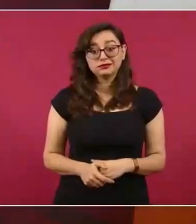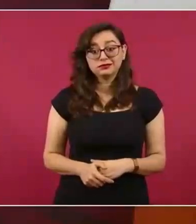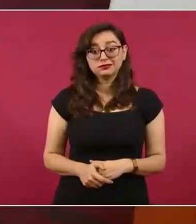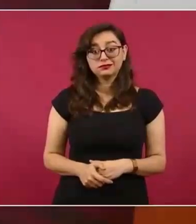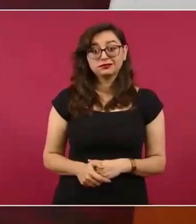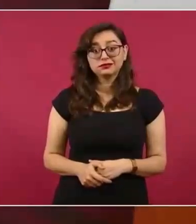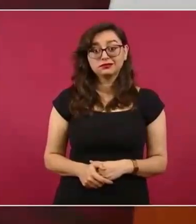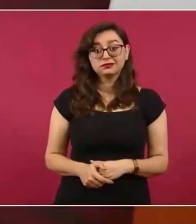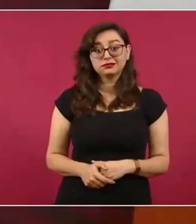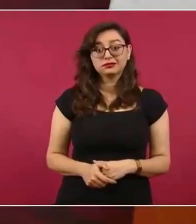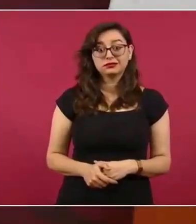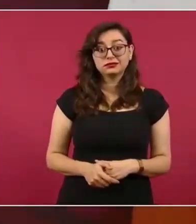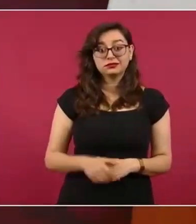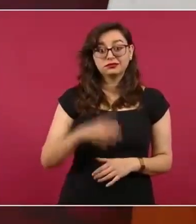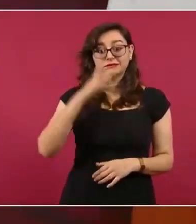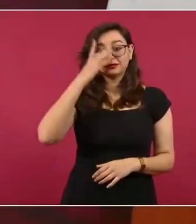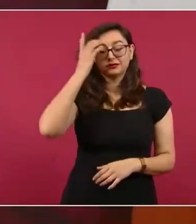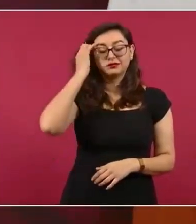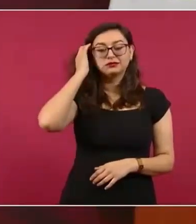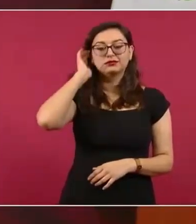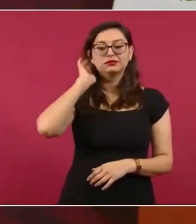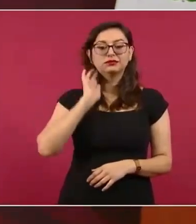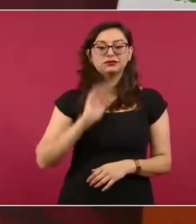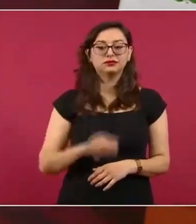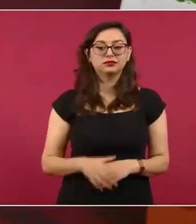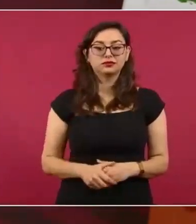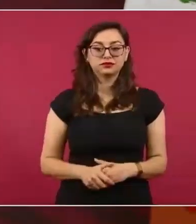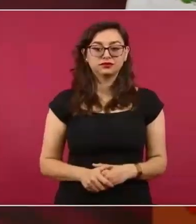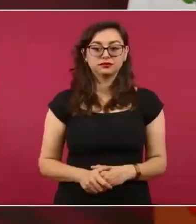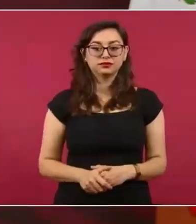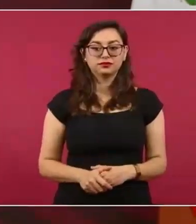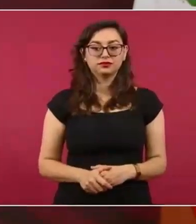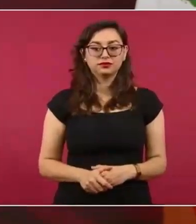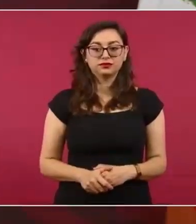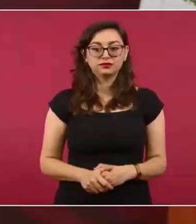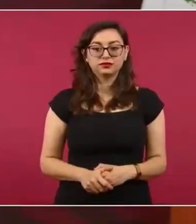Solo este Calderón,